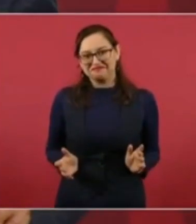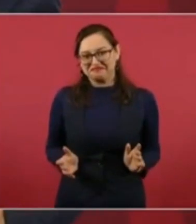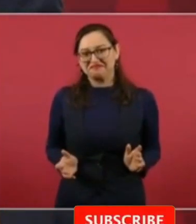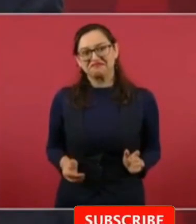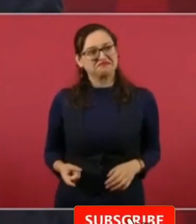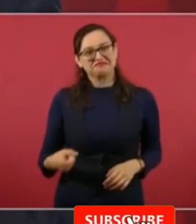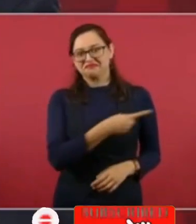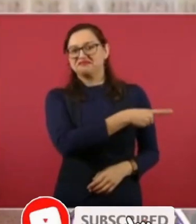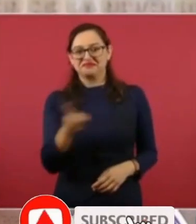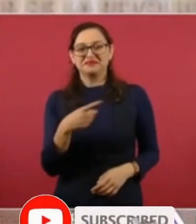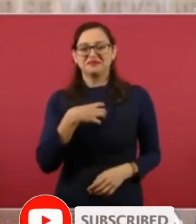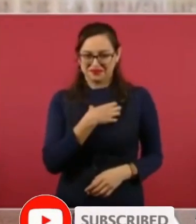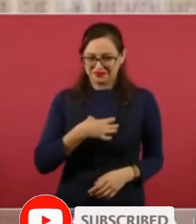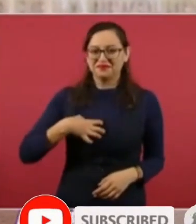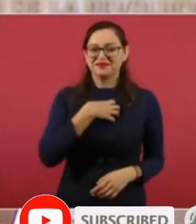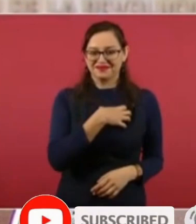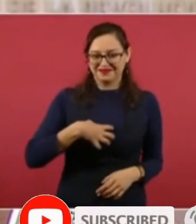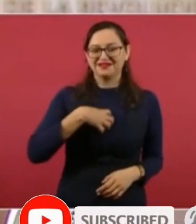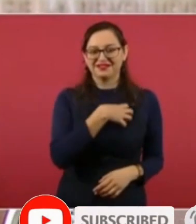falsarios